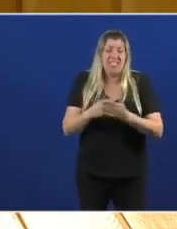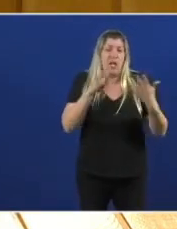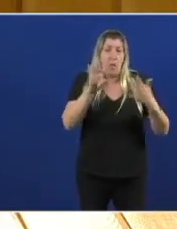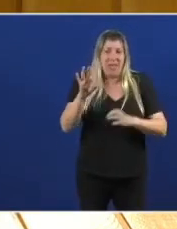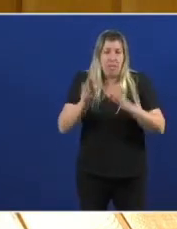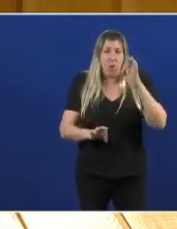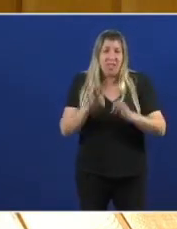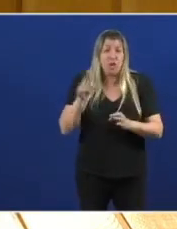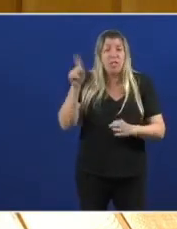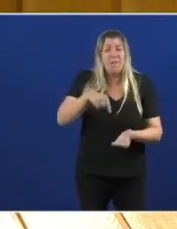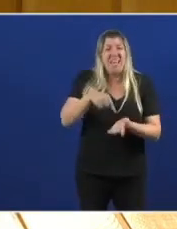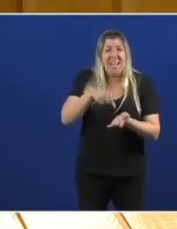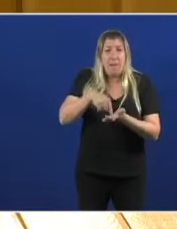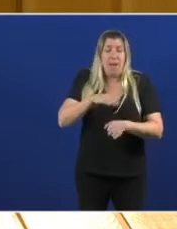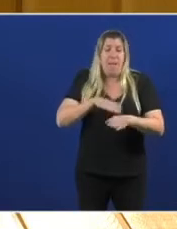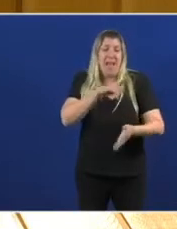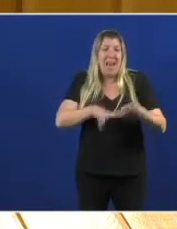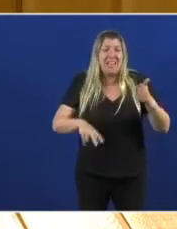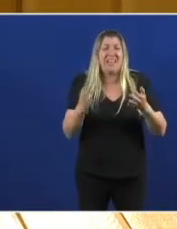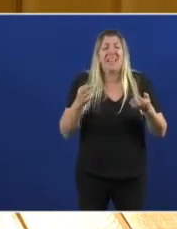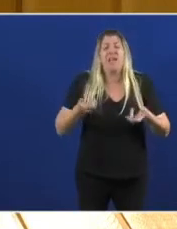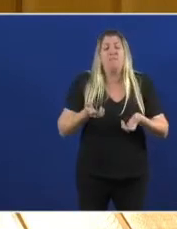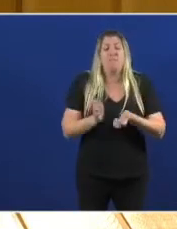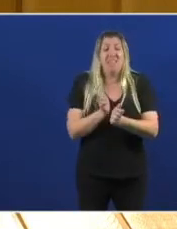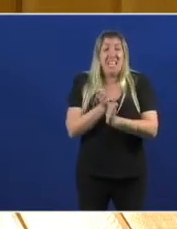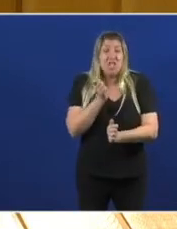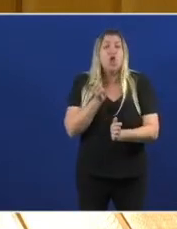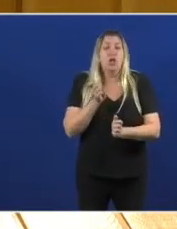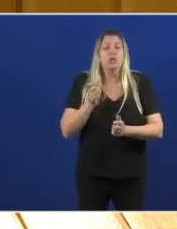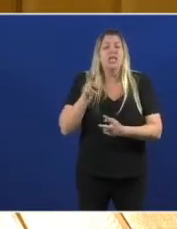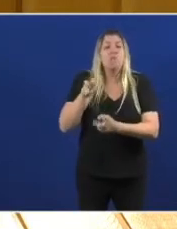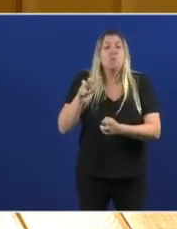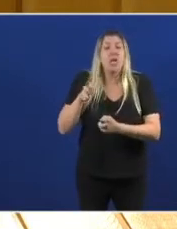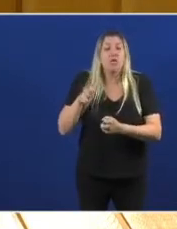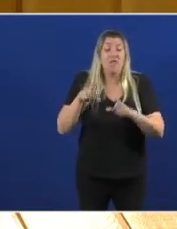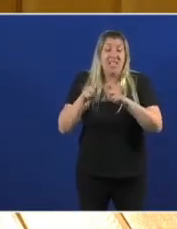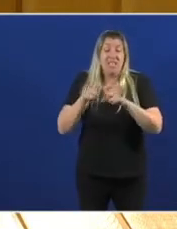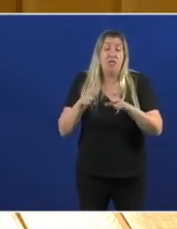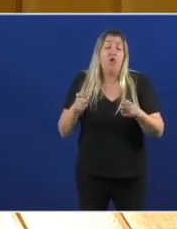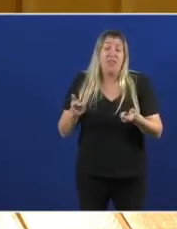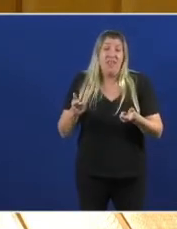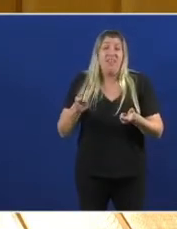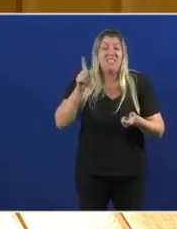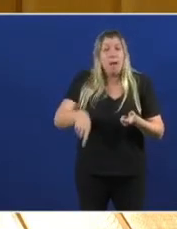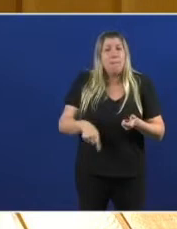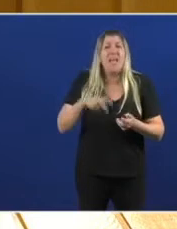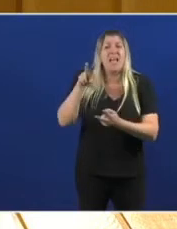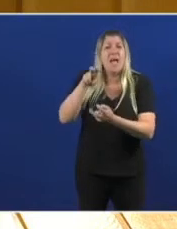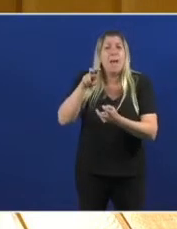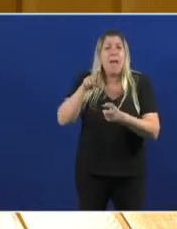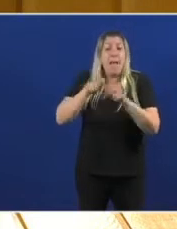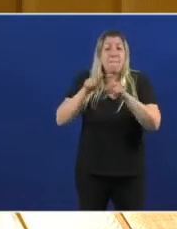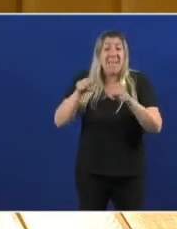Reclamar para a Galiza A cesión do imposto de sociedades Que tributen aquí As empresas Que teñen actividade